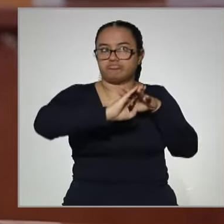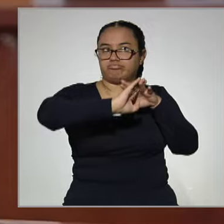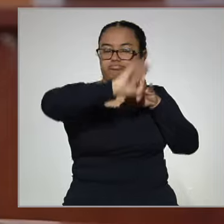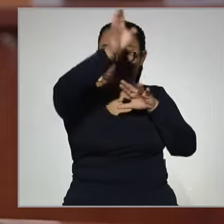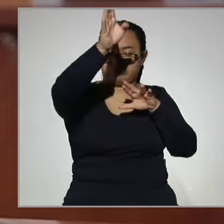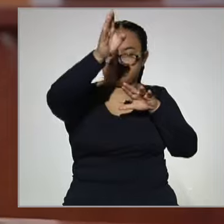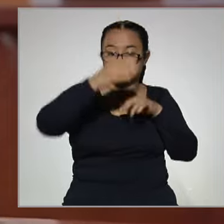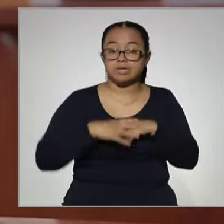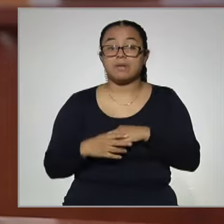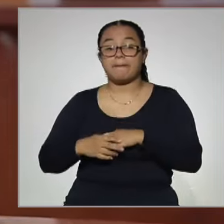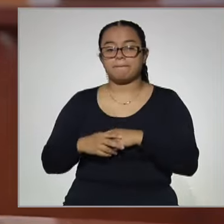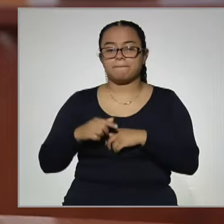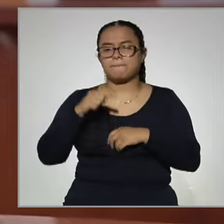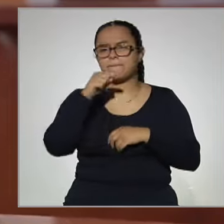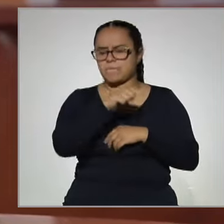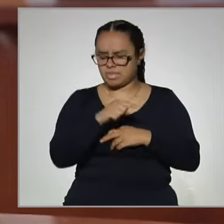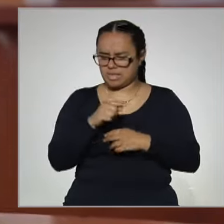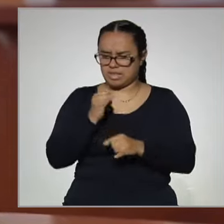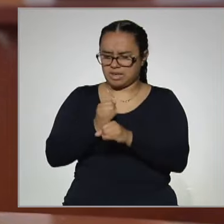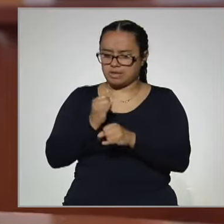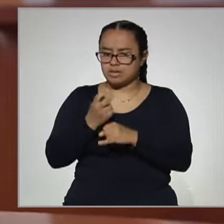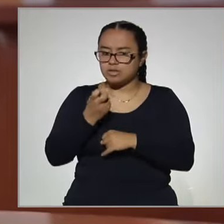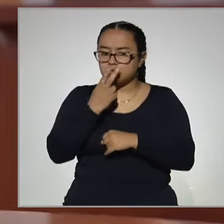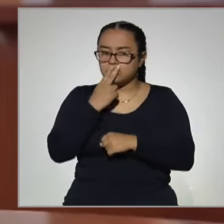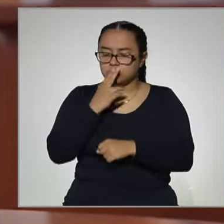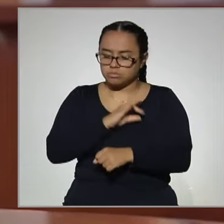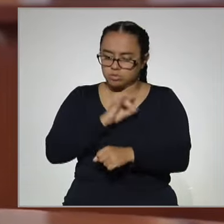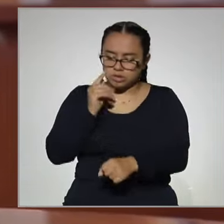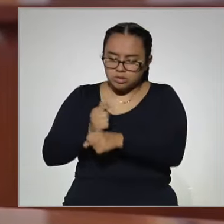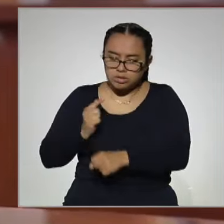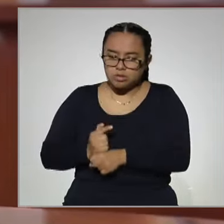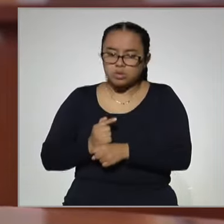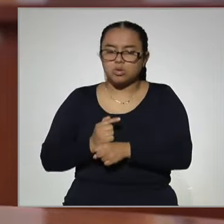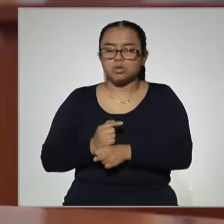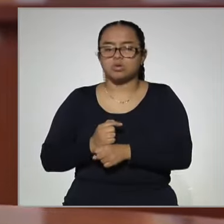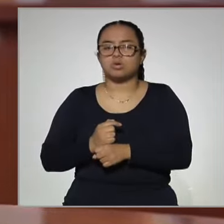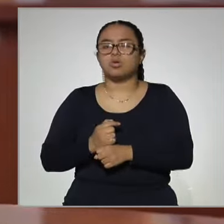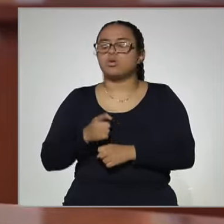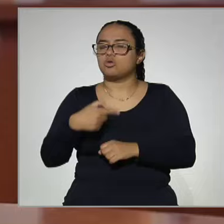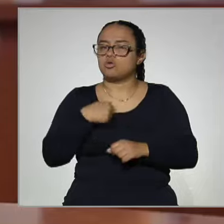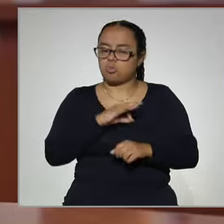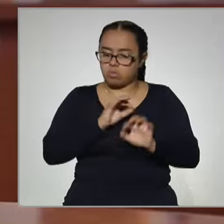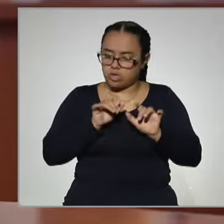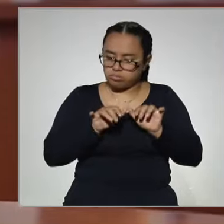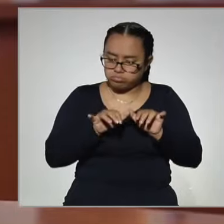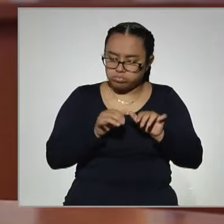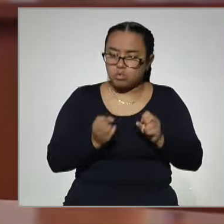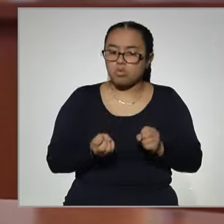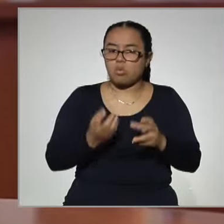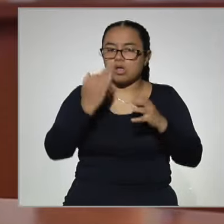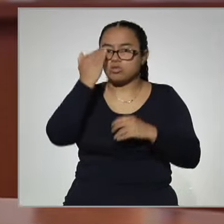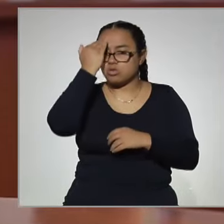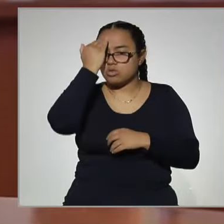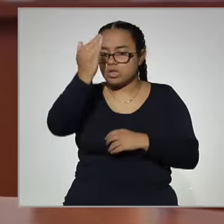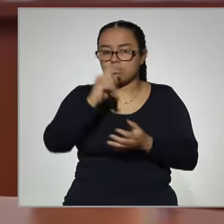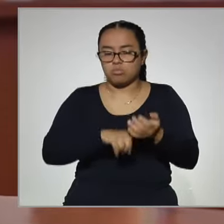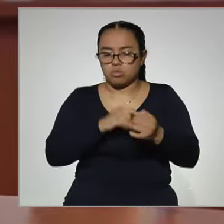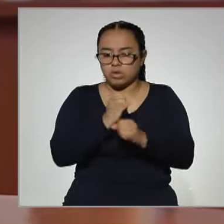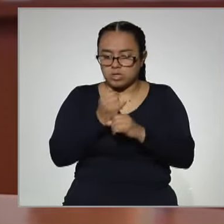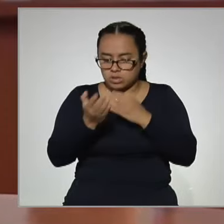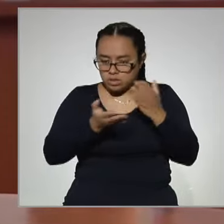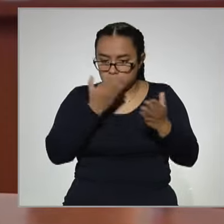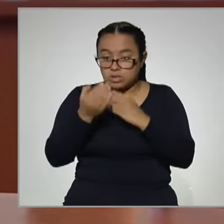Él le dedicó porque la plataforma nos permite identificar en qué momentos ingresa y cuánto tiempo está en la plataforma.